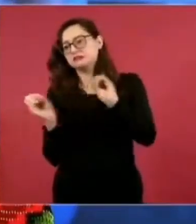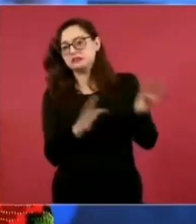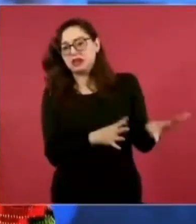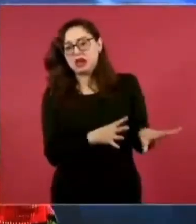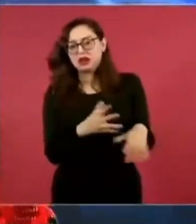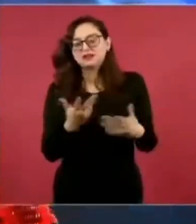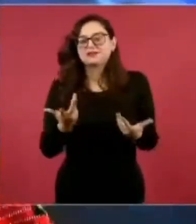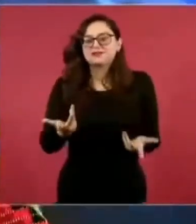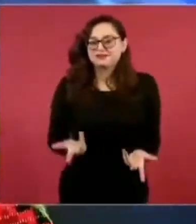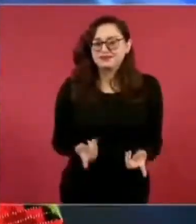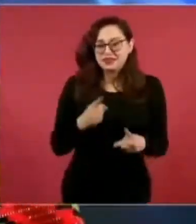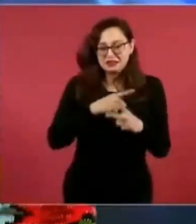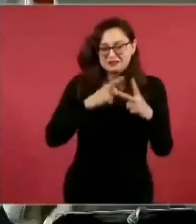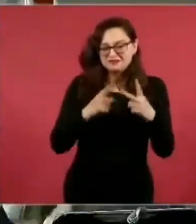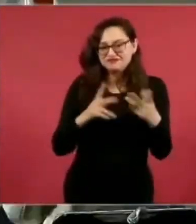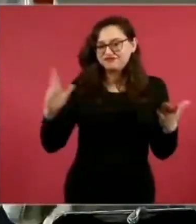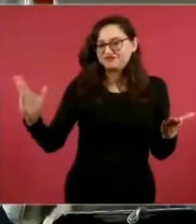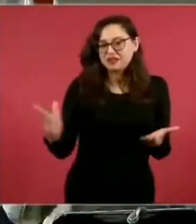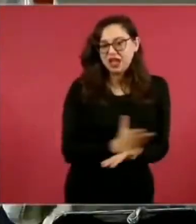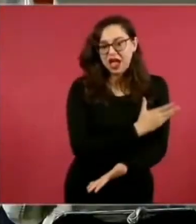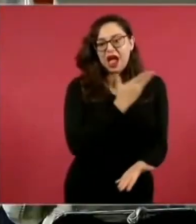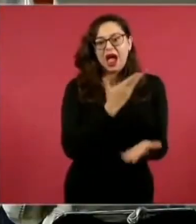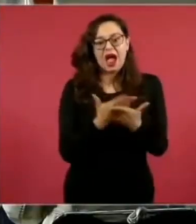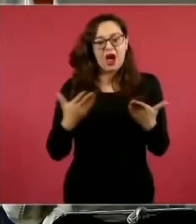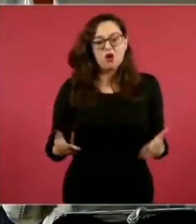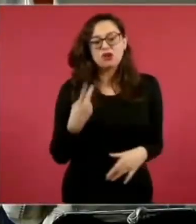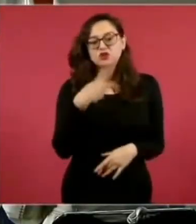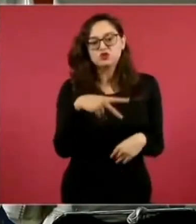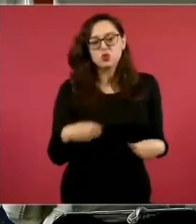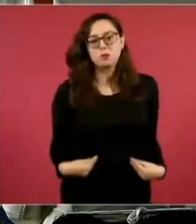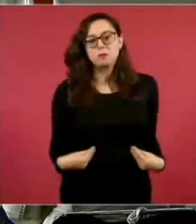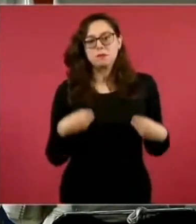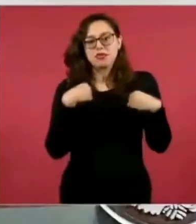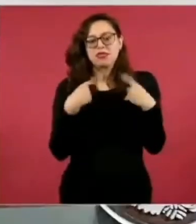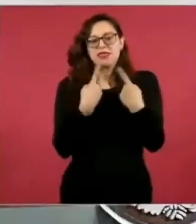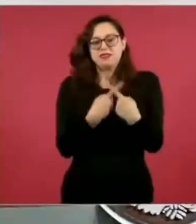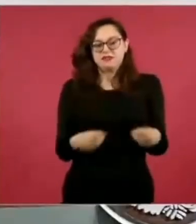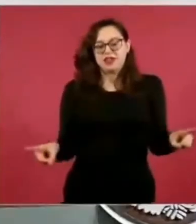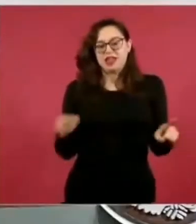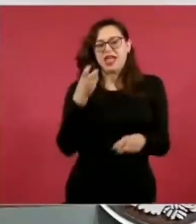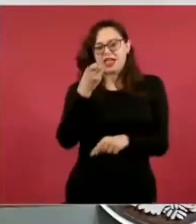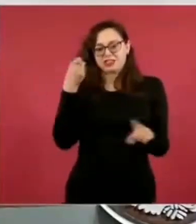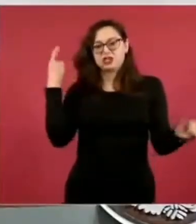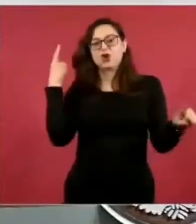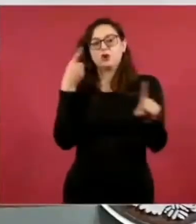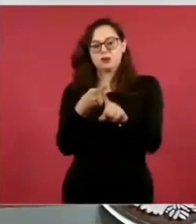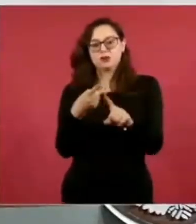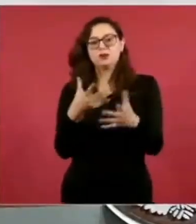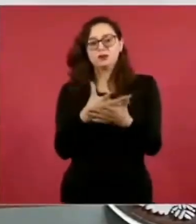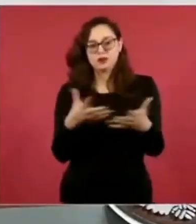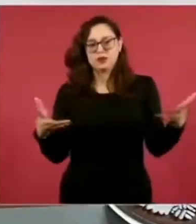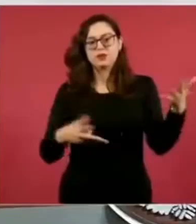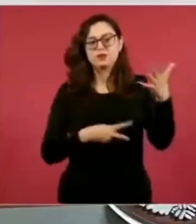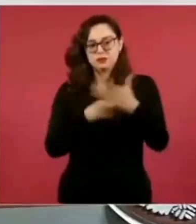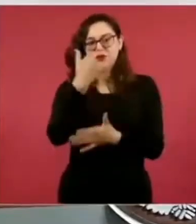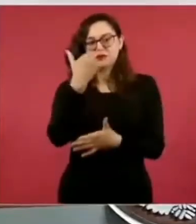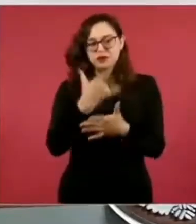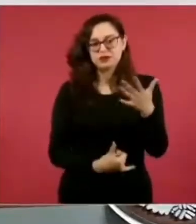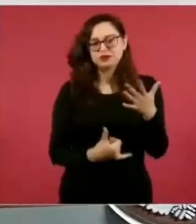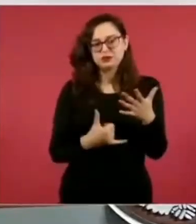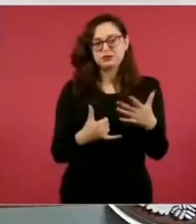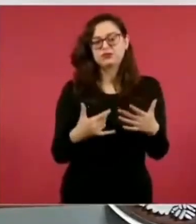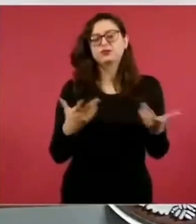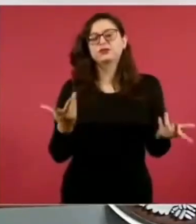Hacer realidad esas historias íntimas y personales es el verdadero objetivo de este gran proyecto transformador,